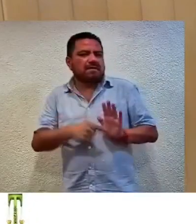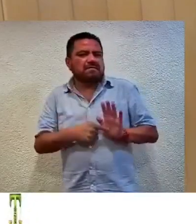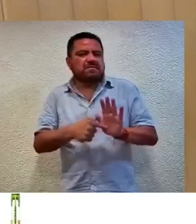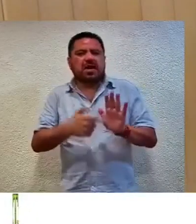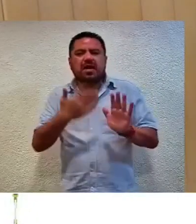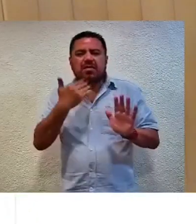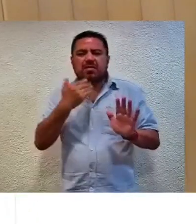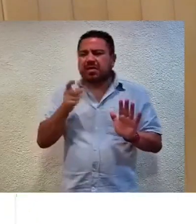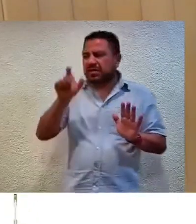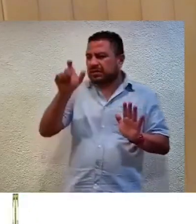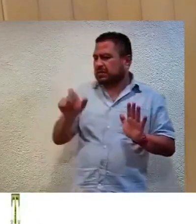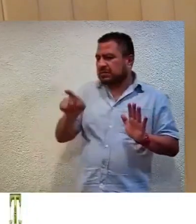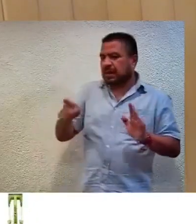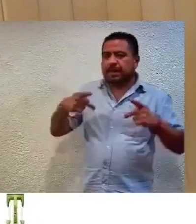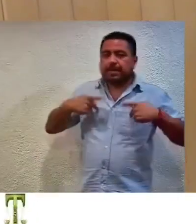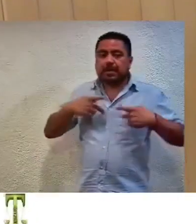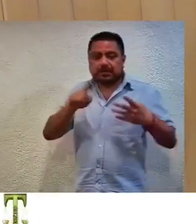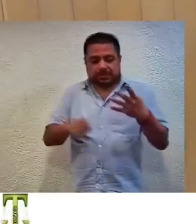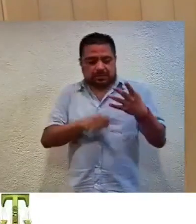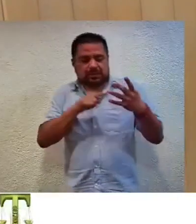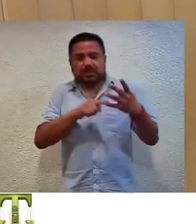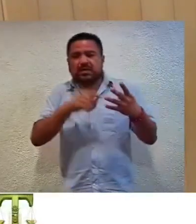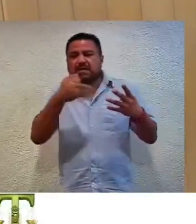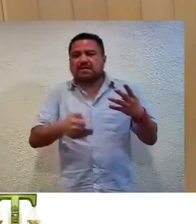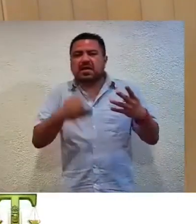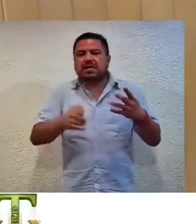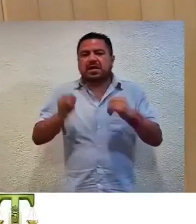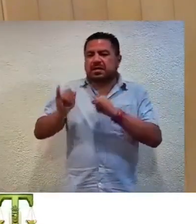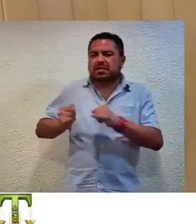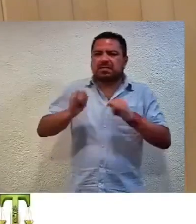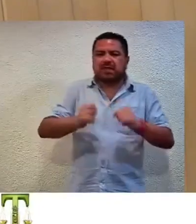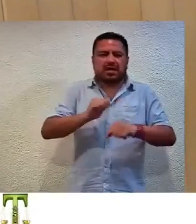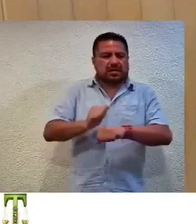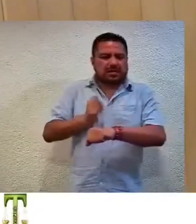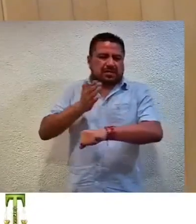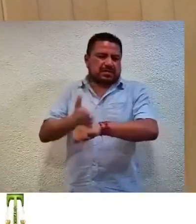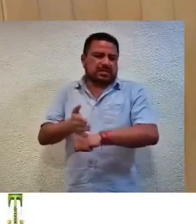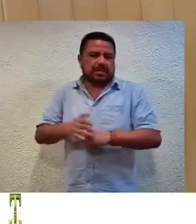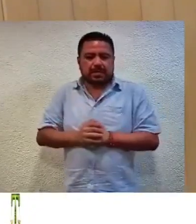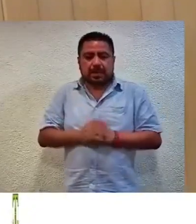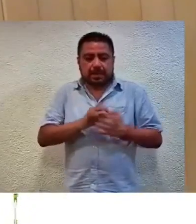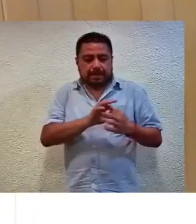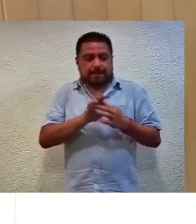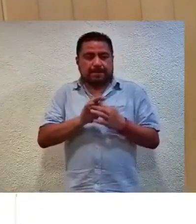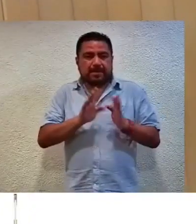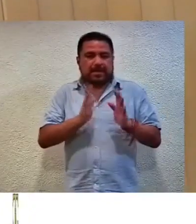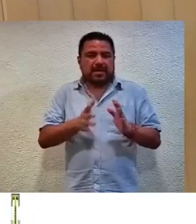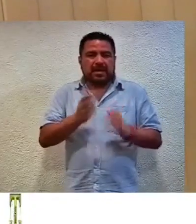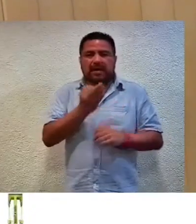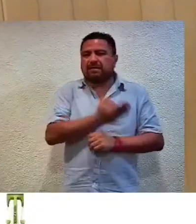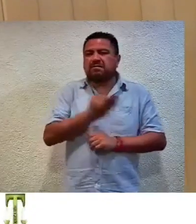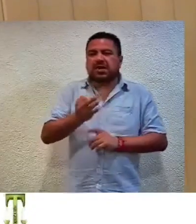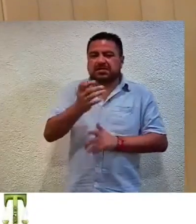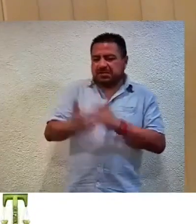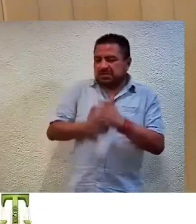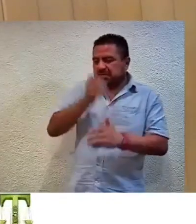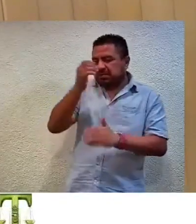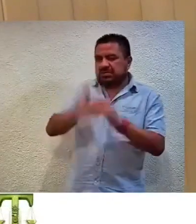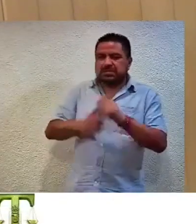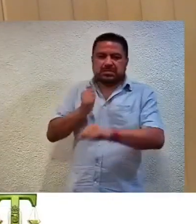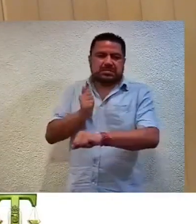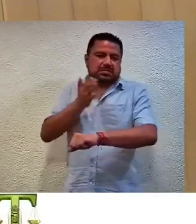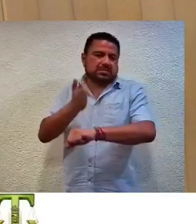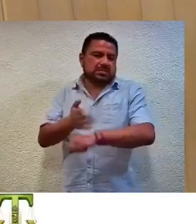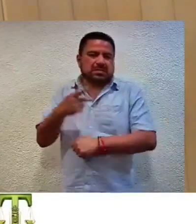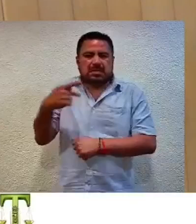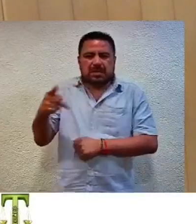por la quejosa. Y cuatro, indebida individualización de la sanción. En relación a la caducidad de la facultad sancionadora de la